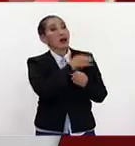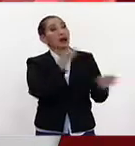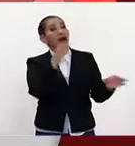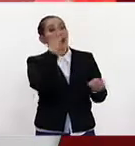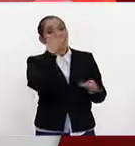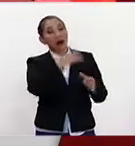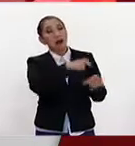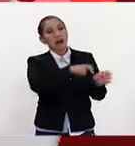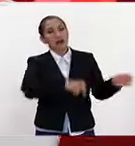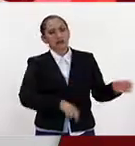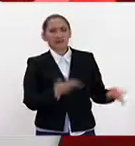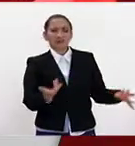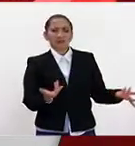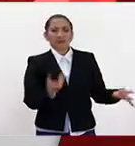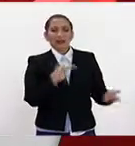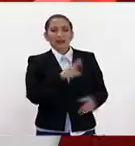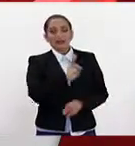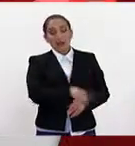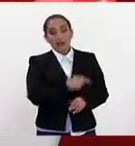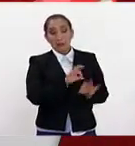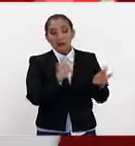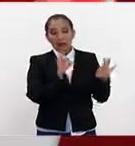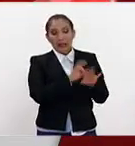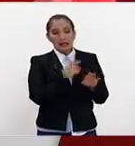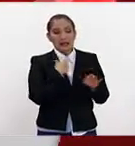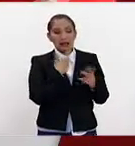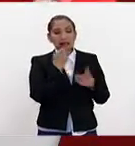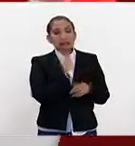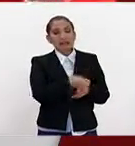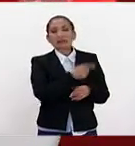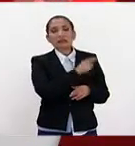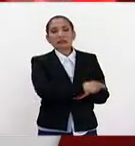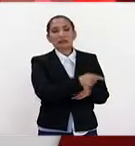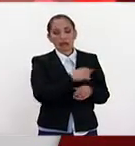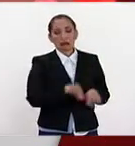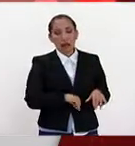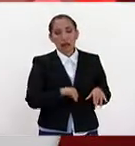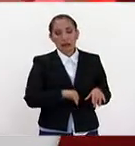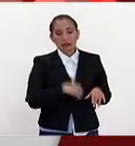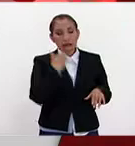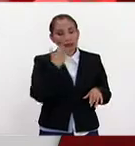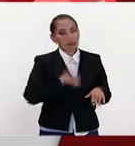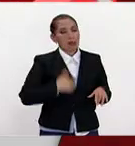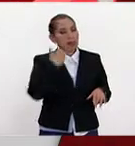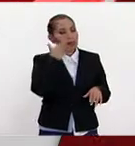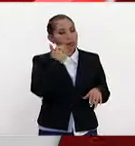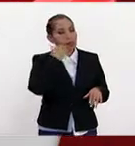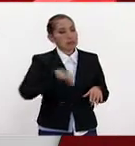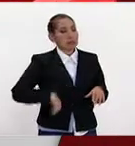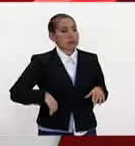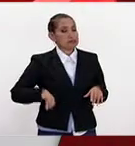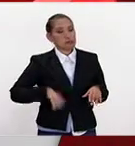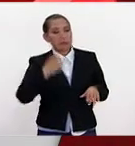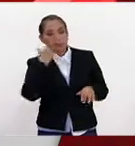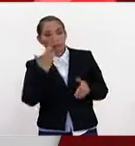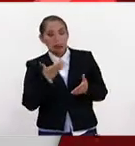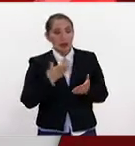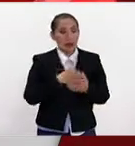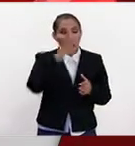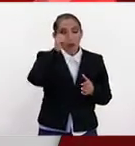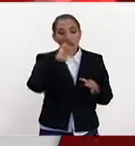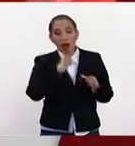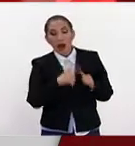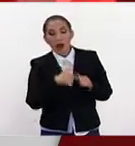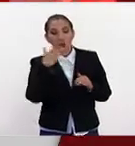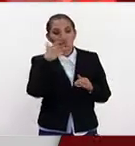por parte de Estados Unidos, es que es realmente importante, quiere decir que hay interés y que hay interés de poder acordar